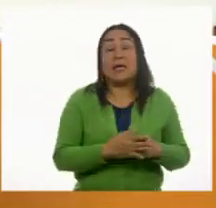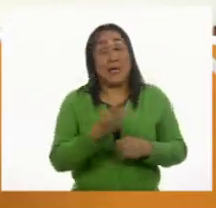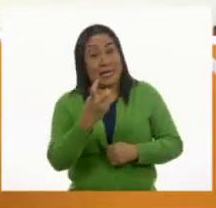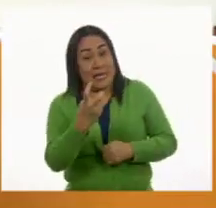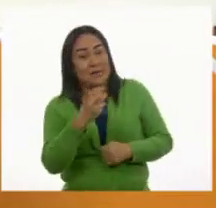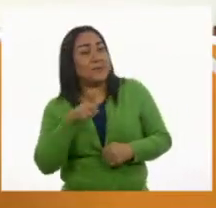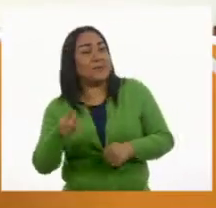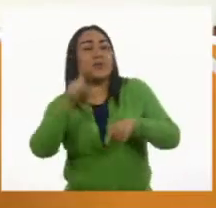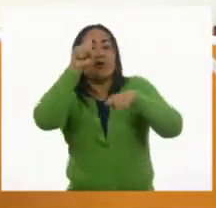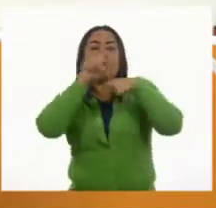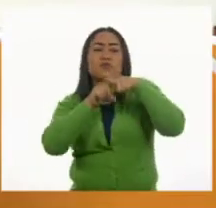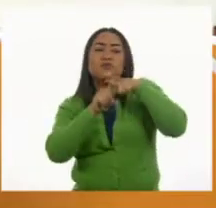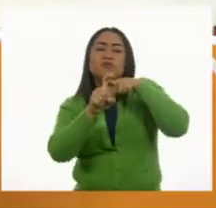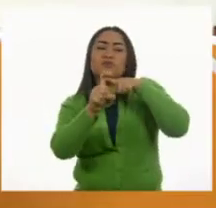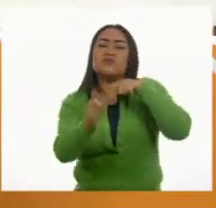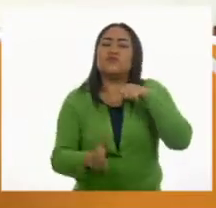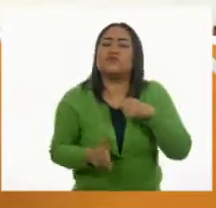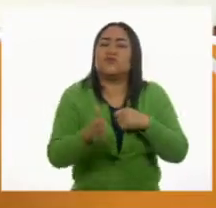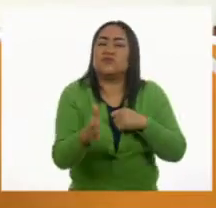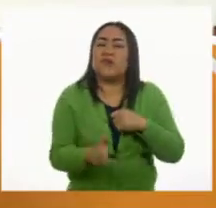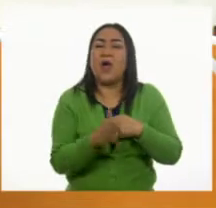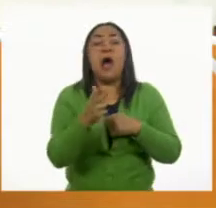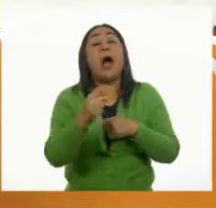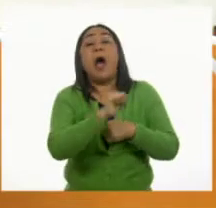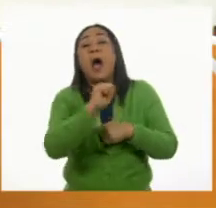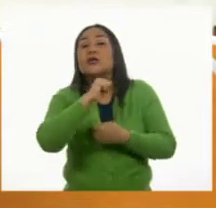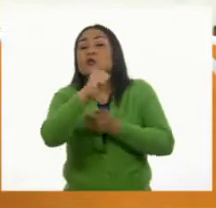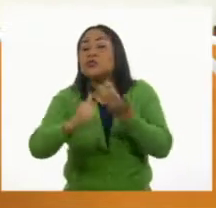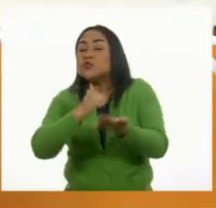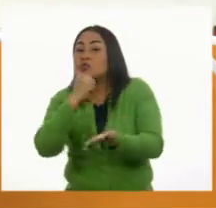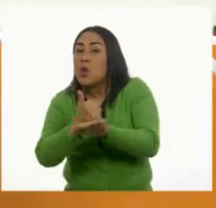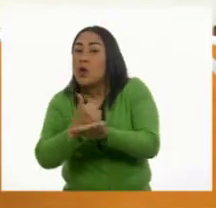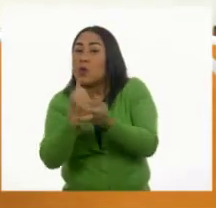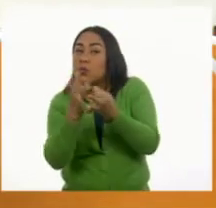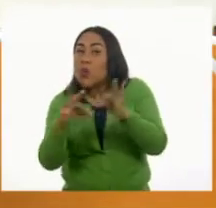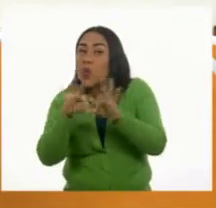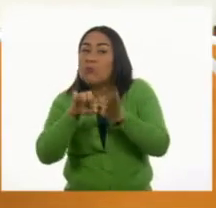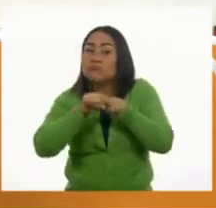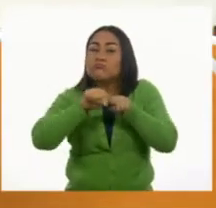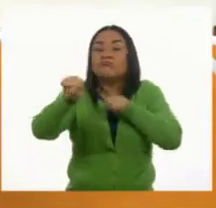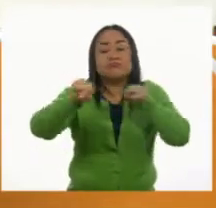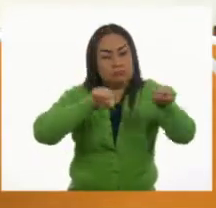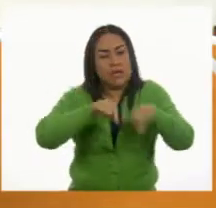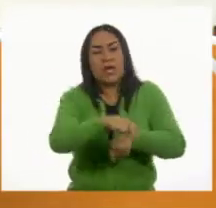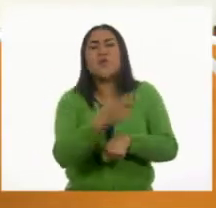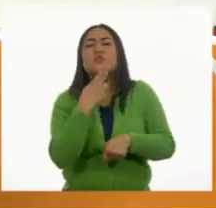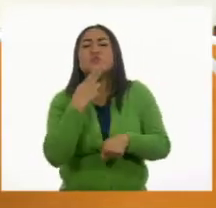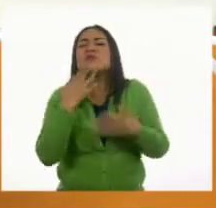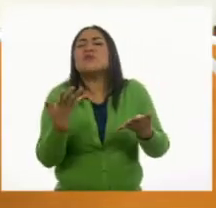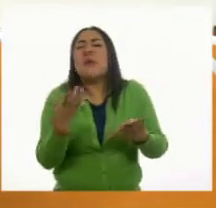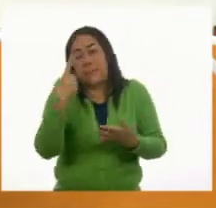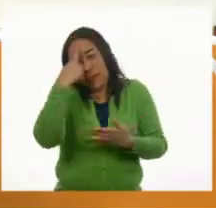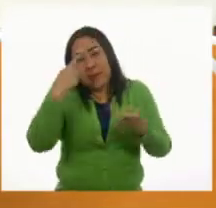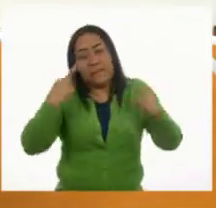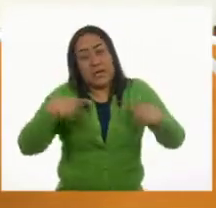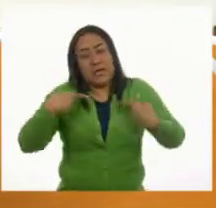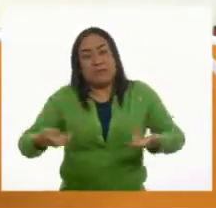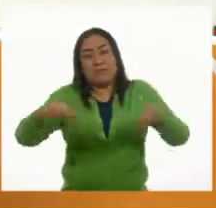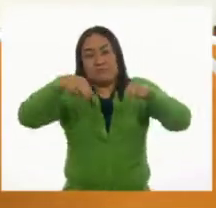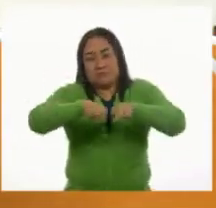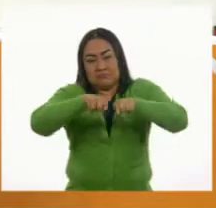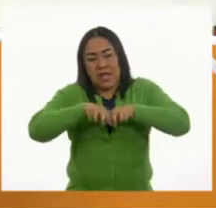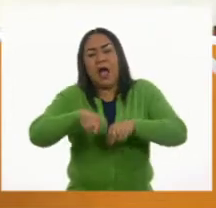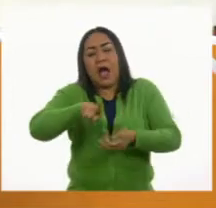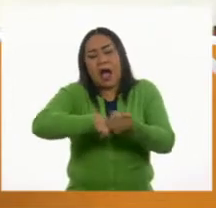tranvías, por lo general, estaban en las ciudades importantes y se usaban para transportar a las personas dentro de la